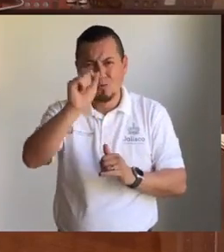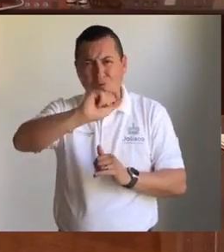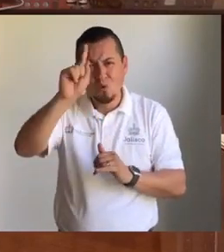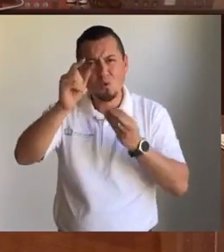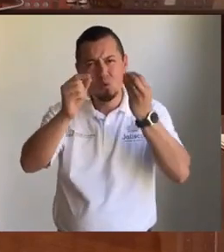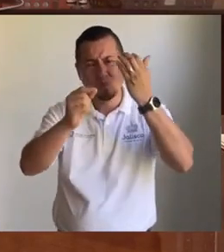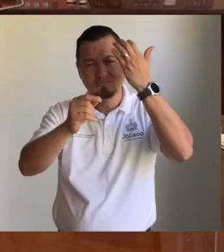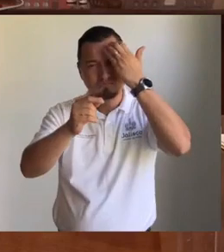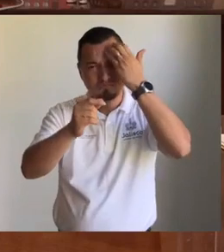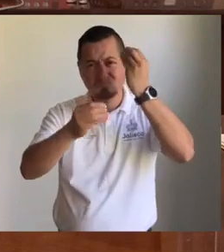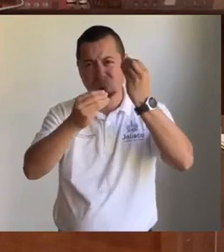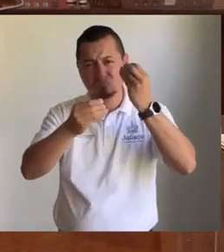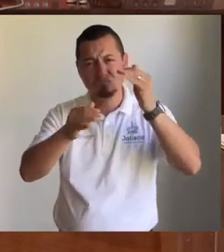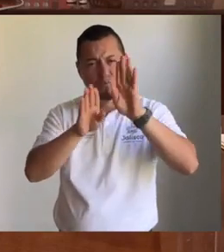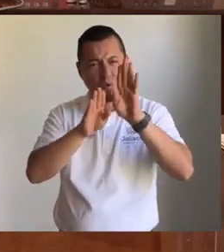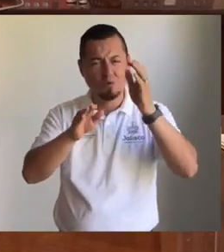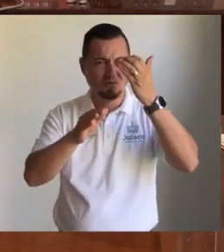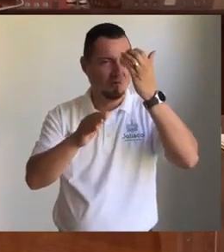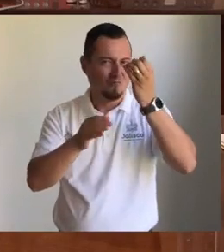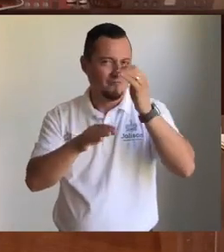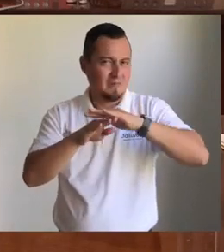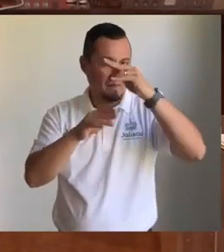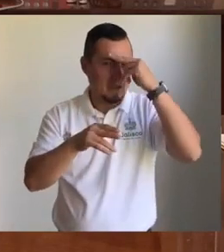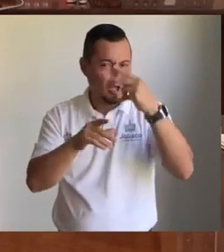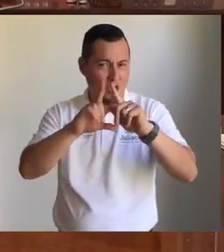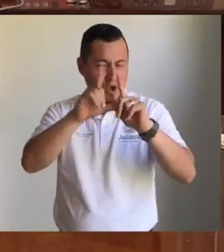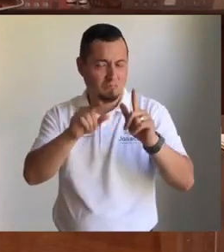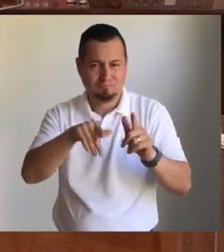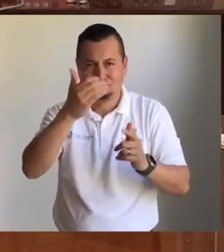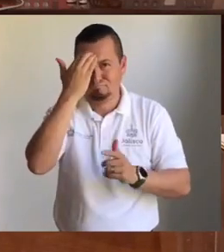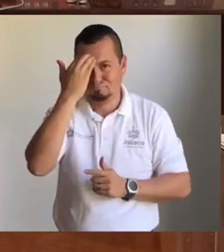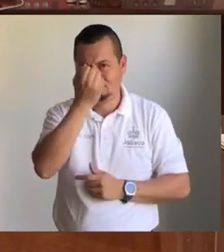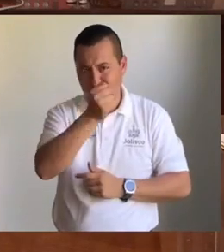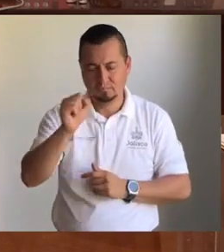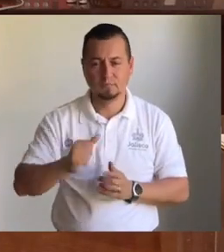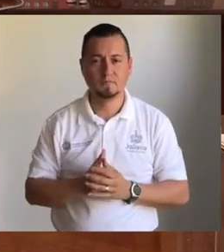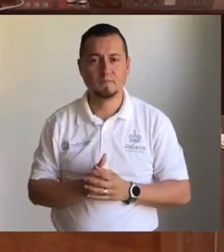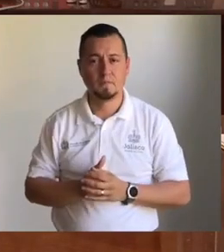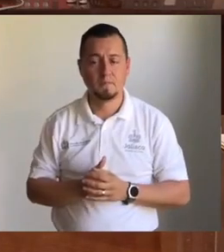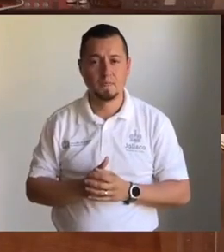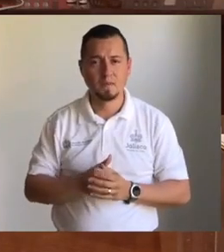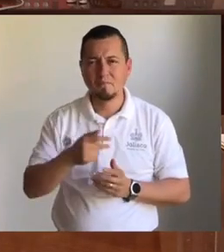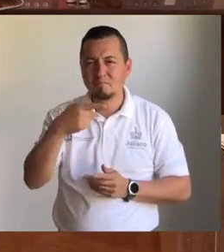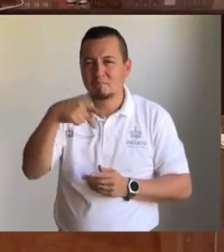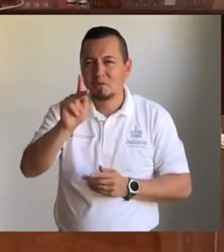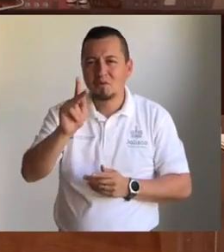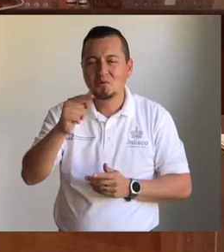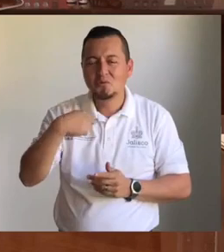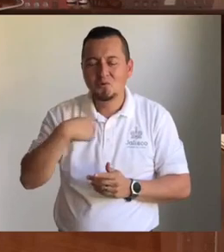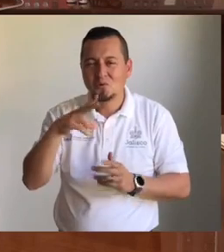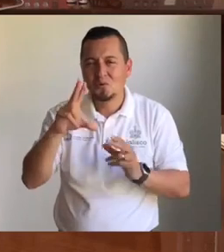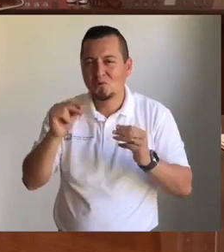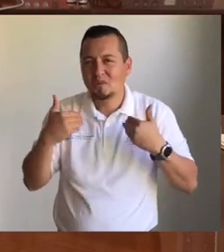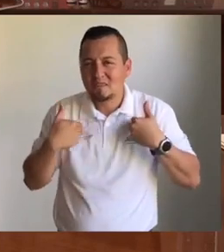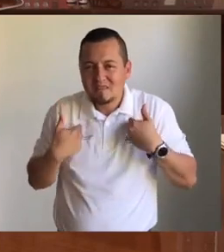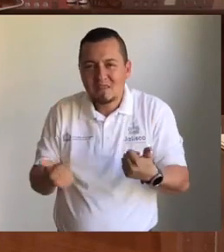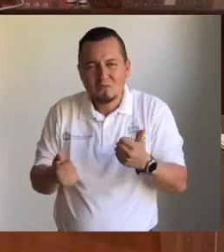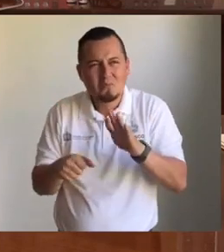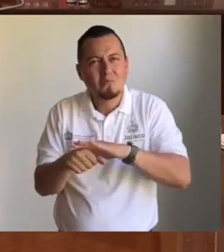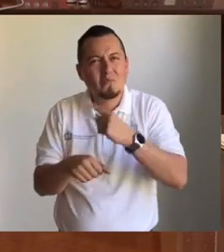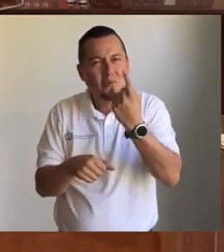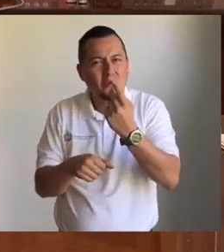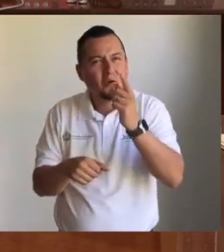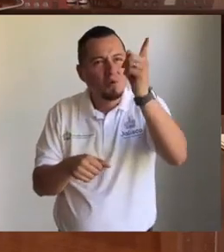su formación profesional y por su trayectoria como un científico de prestigio en México. No puedo entender, subsecretario,